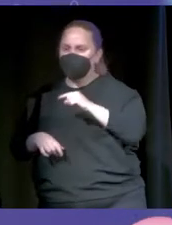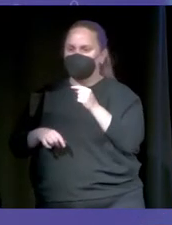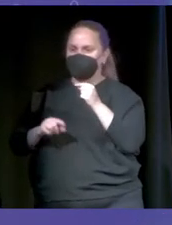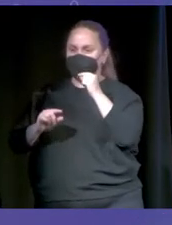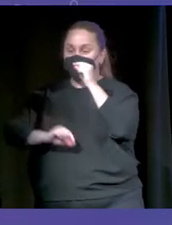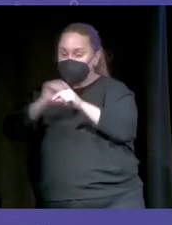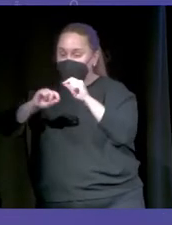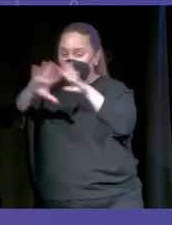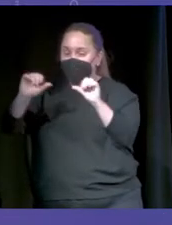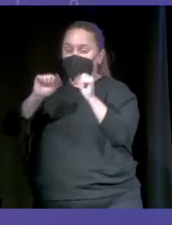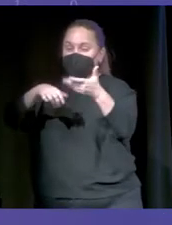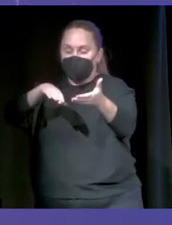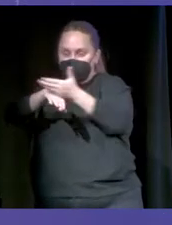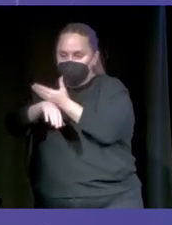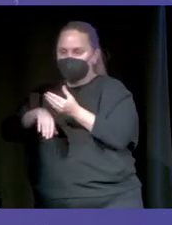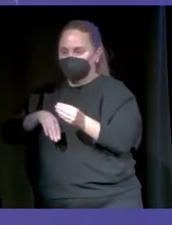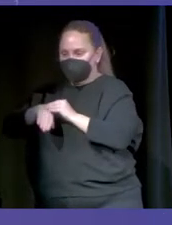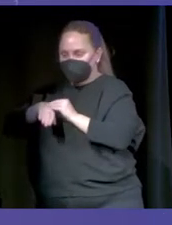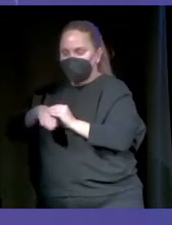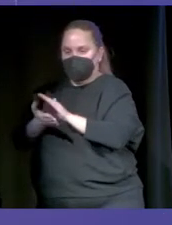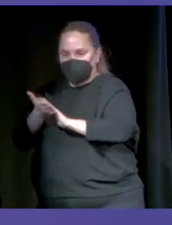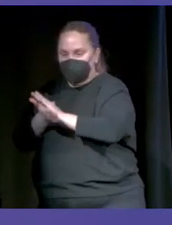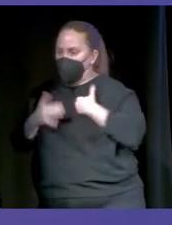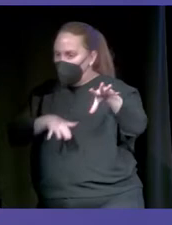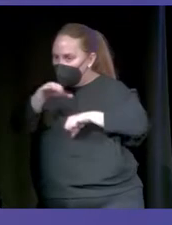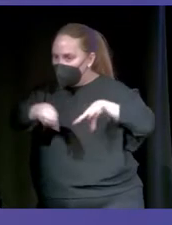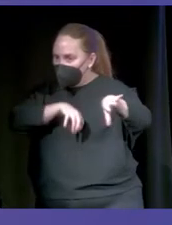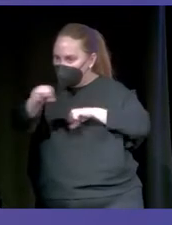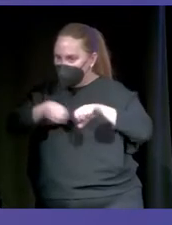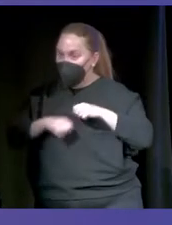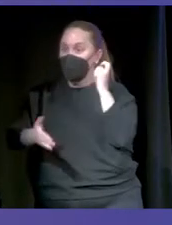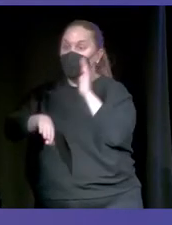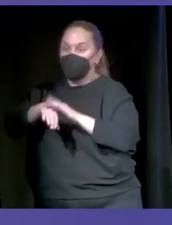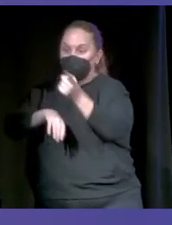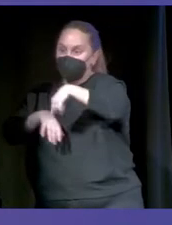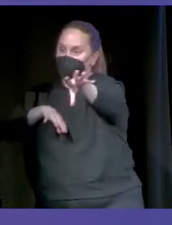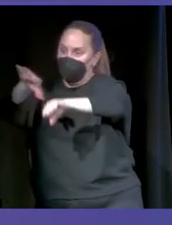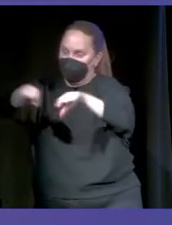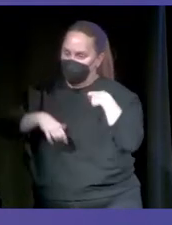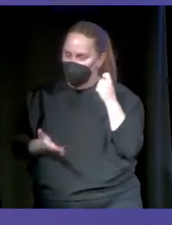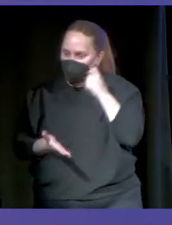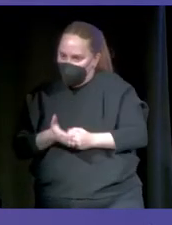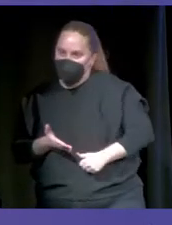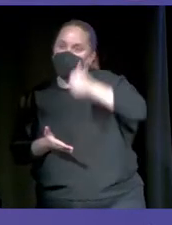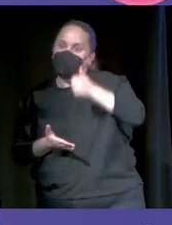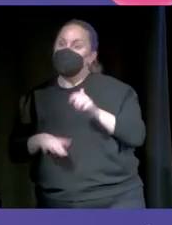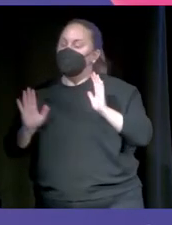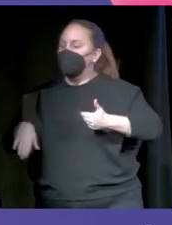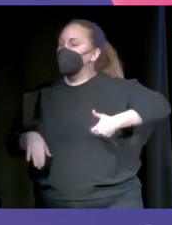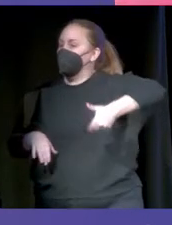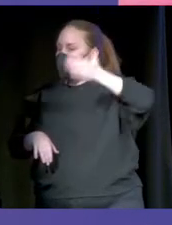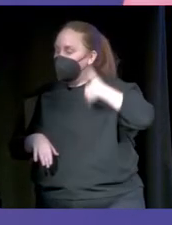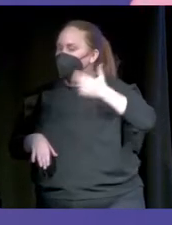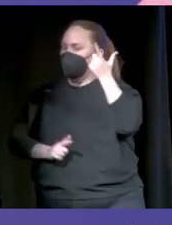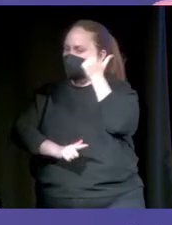vosotros lo comprarais. Que por vuestra culpa yo pago más ahora, pero yo ya era cliente de esto antes. Y este viaje dijimos, ni un gel va a venir en el avión.